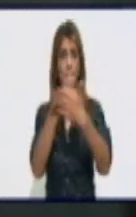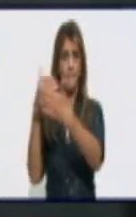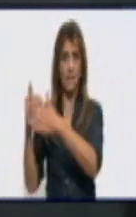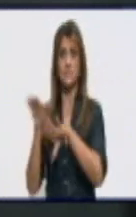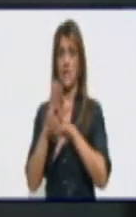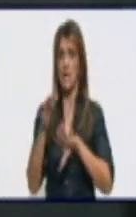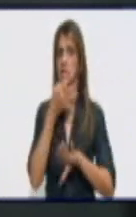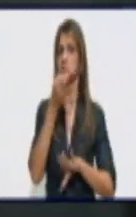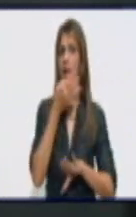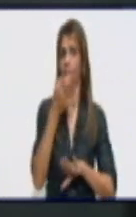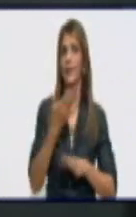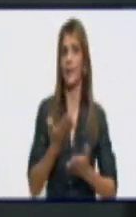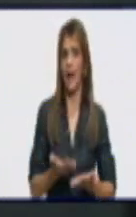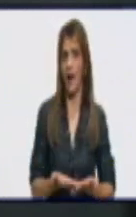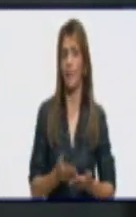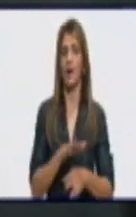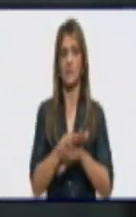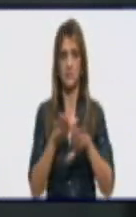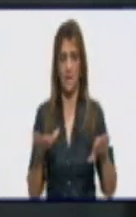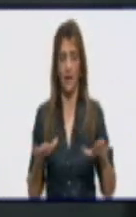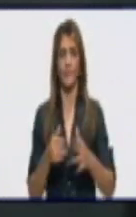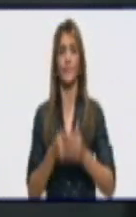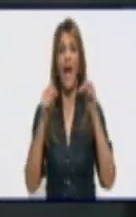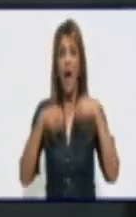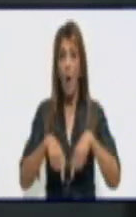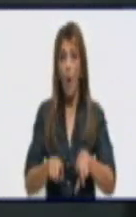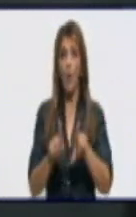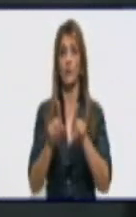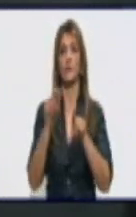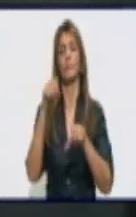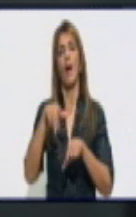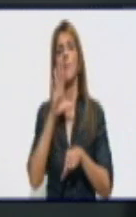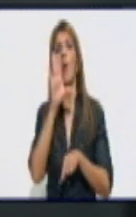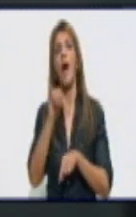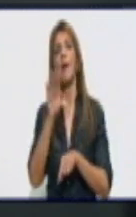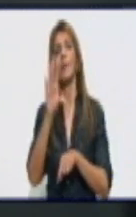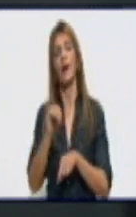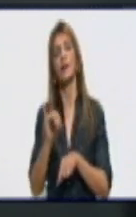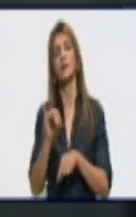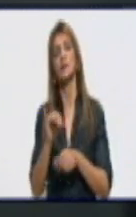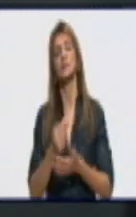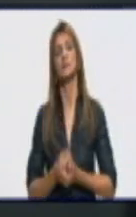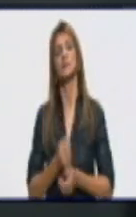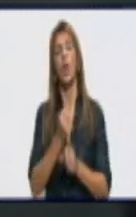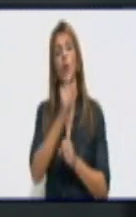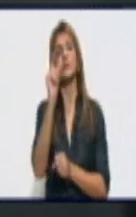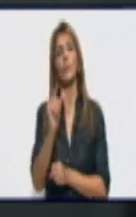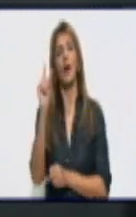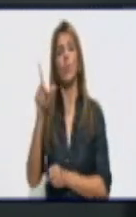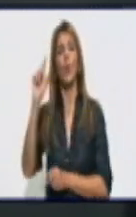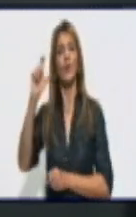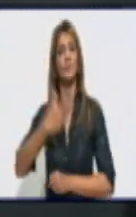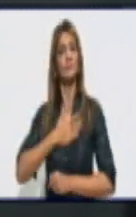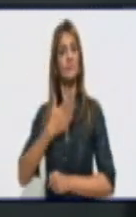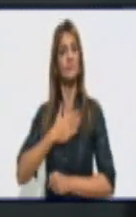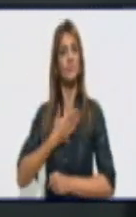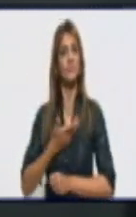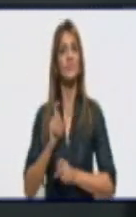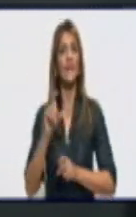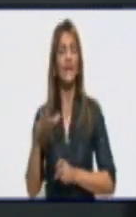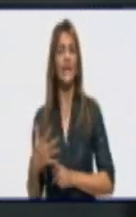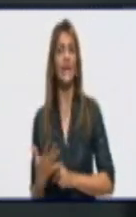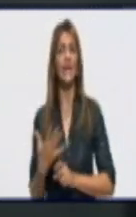como explicaba, para el sector estatal. Y ahora lo que vamos a referirnos a aquellos trabajadores que tienen